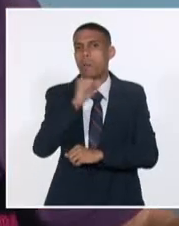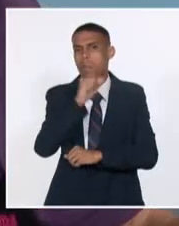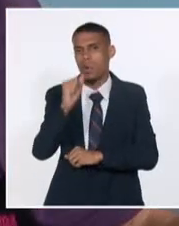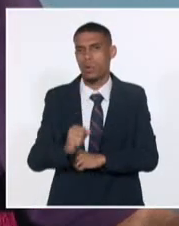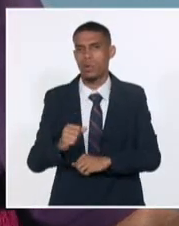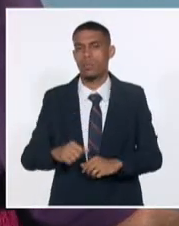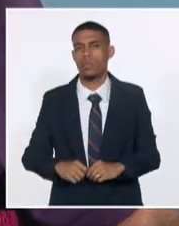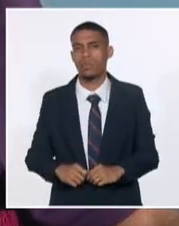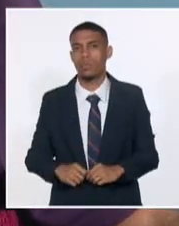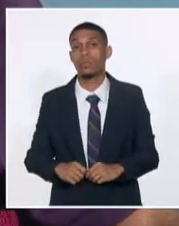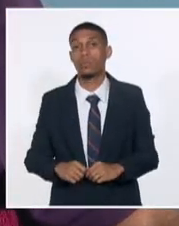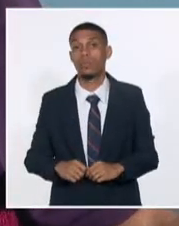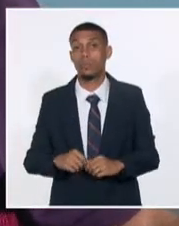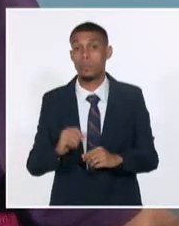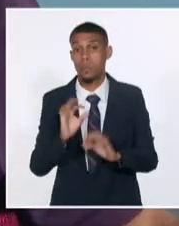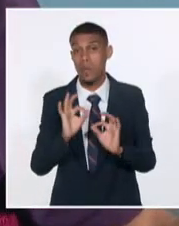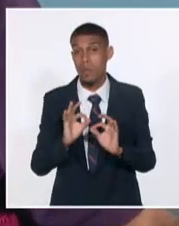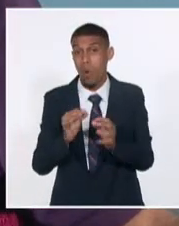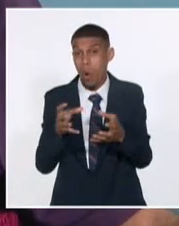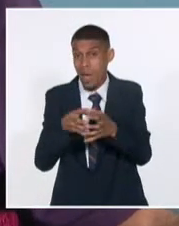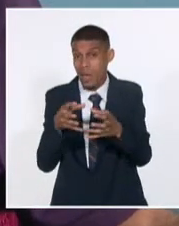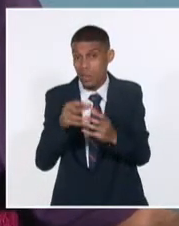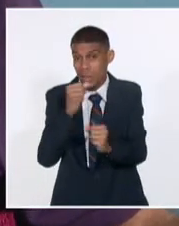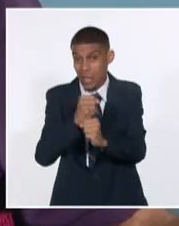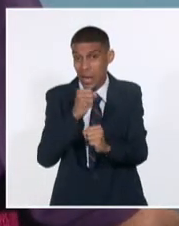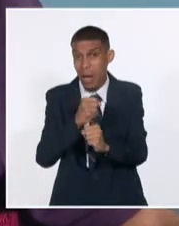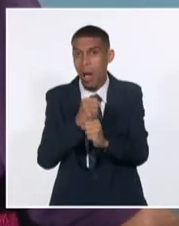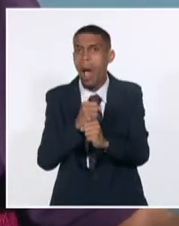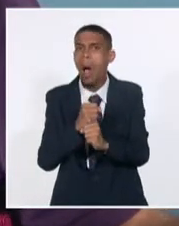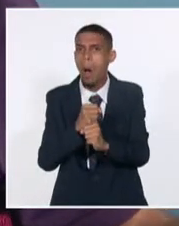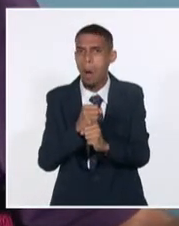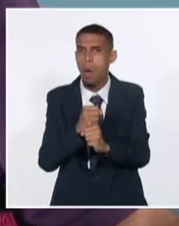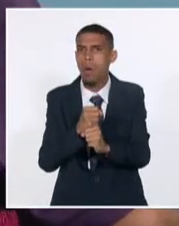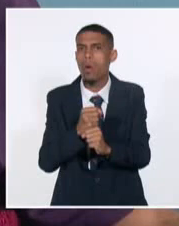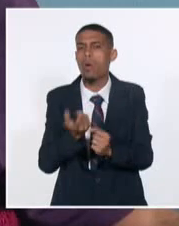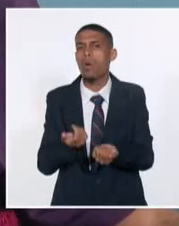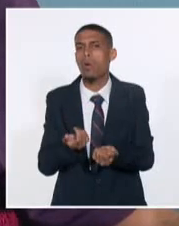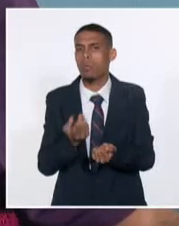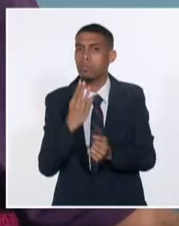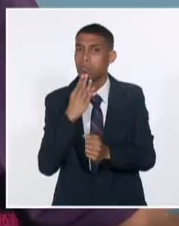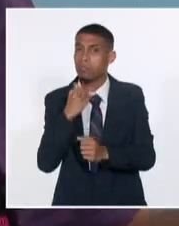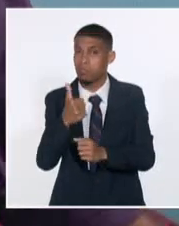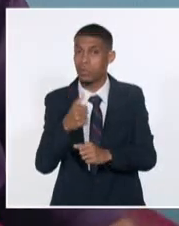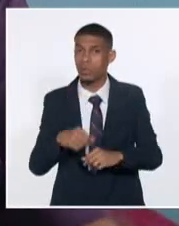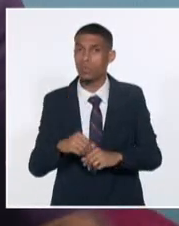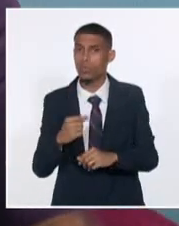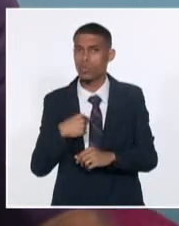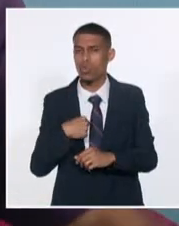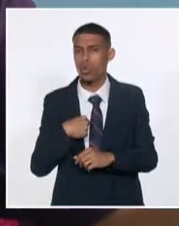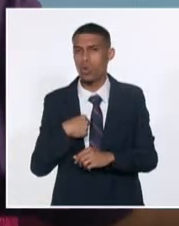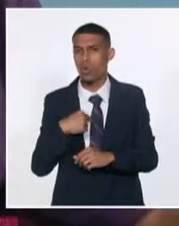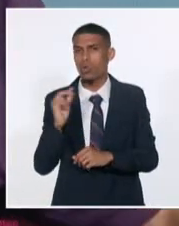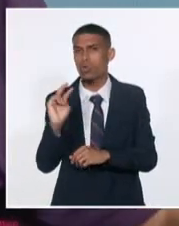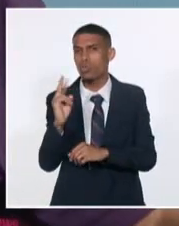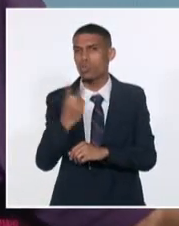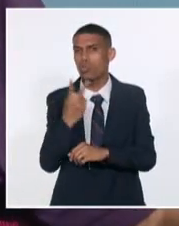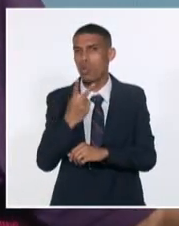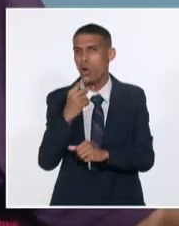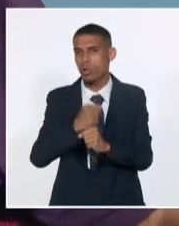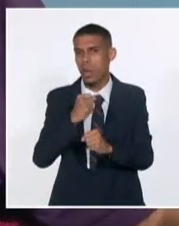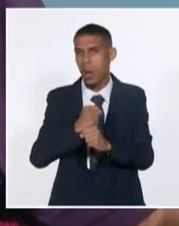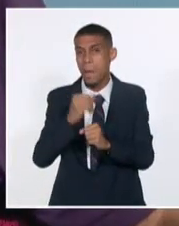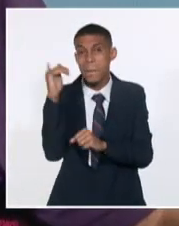fortaleza fue el interés que tuvo el equipo de trabajo. No hubo vacilación, incluso tuvimos dos trabajadores, una periodista y un camarógrafo,